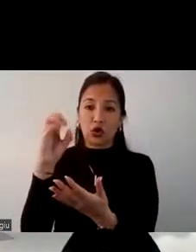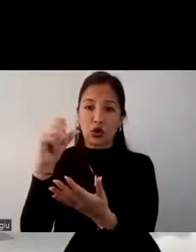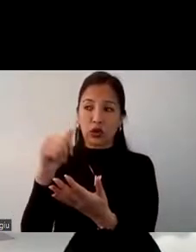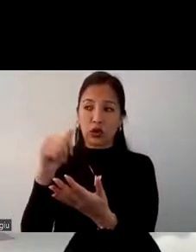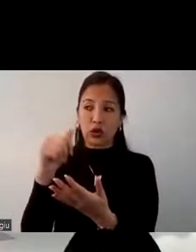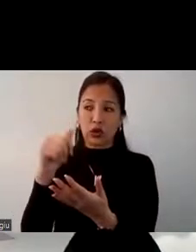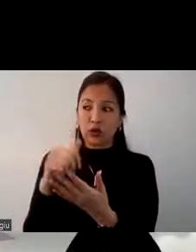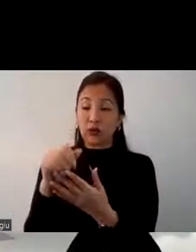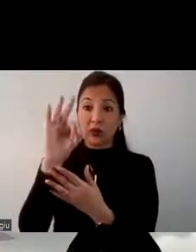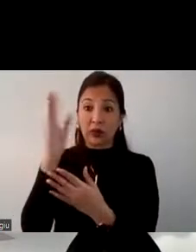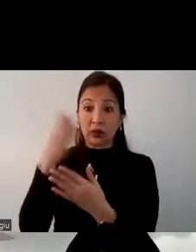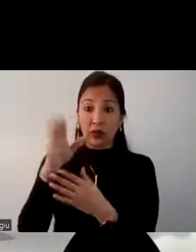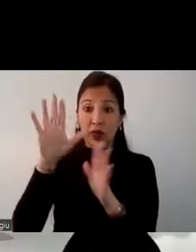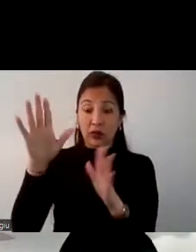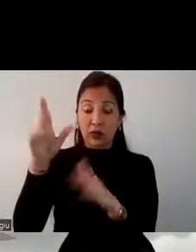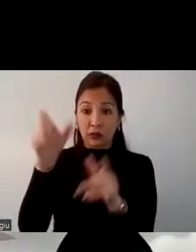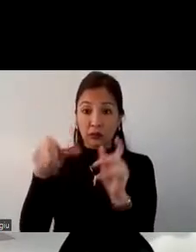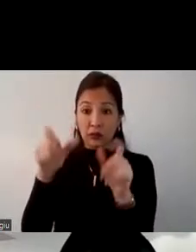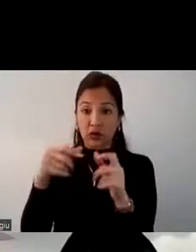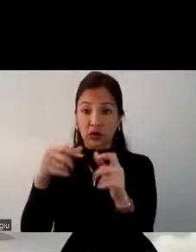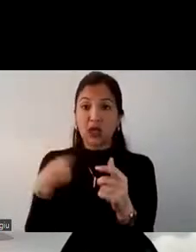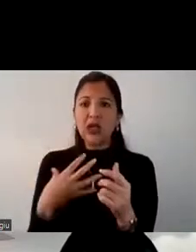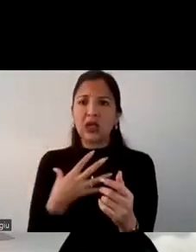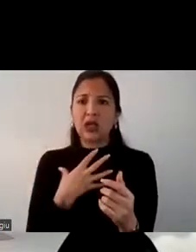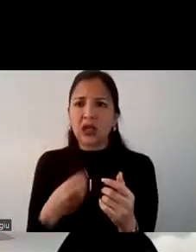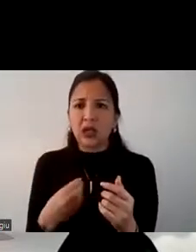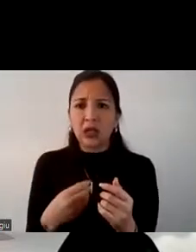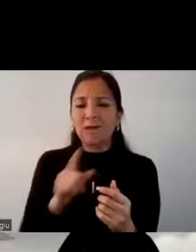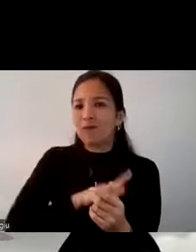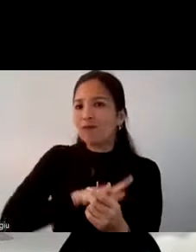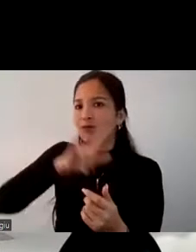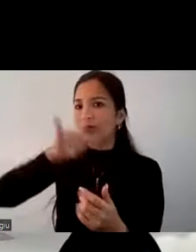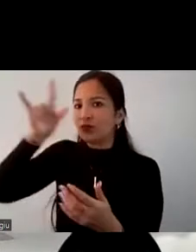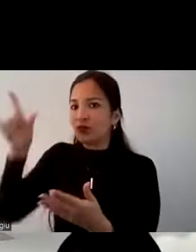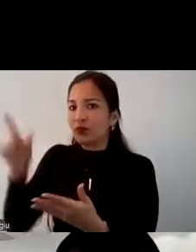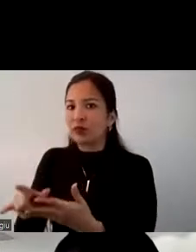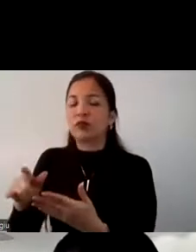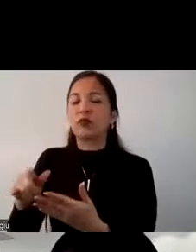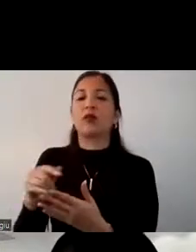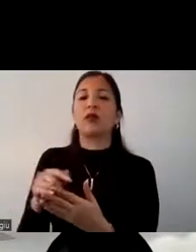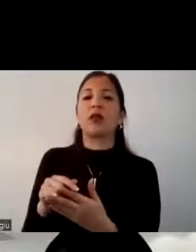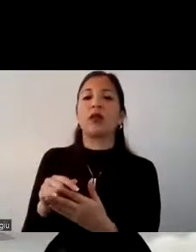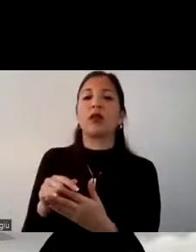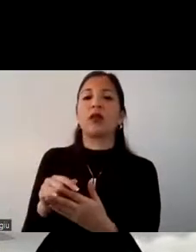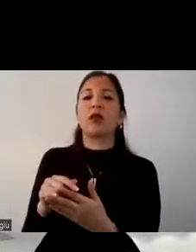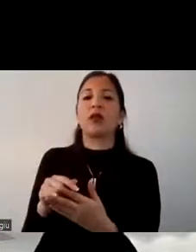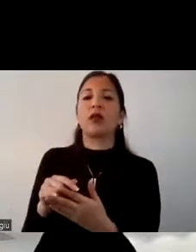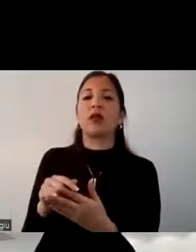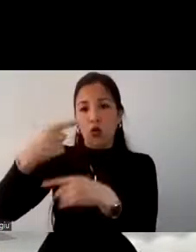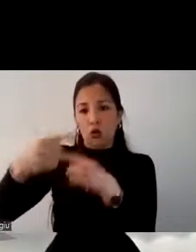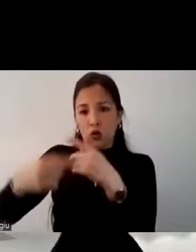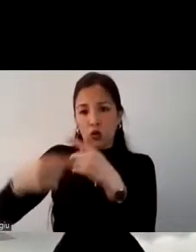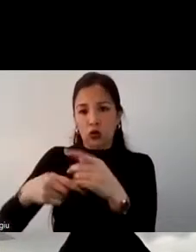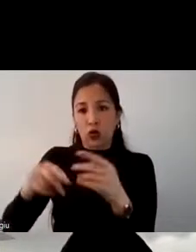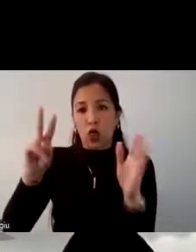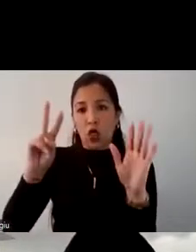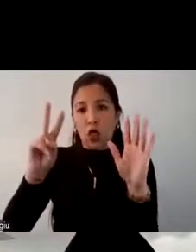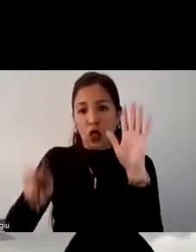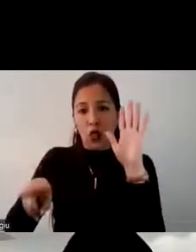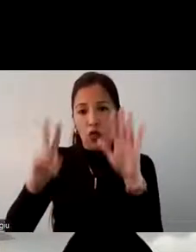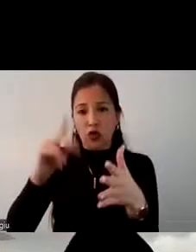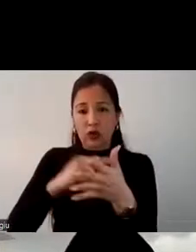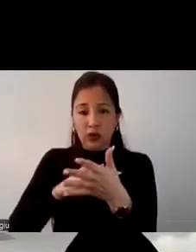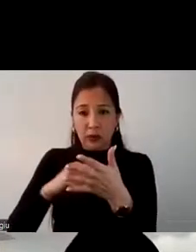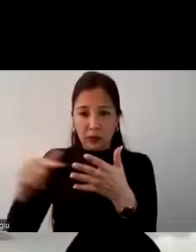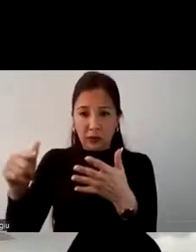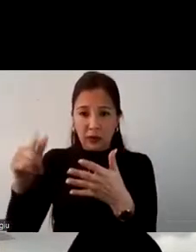de cada diez ecuatorianos tienen la intención de visitar algún destino latinoamericano en los próximos 12 meses. Y esto es muy bueno.